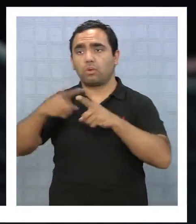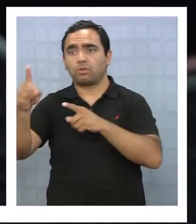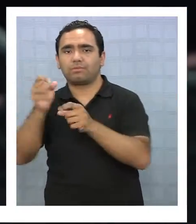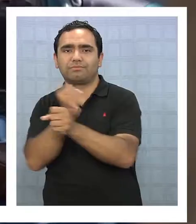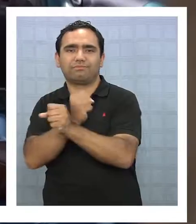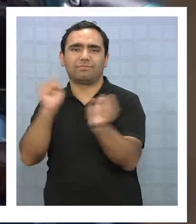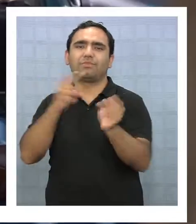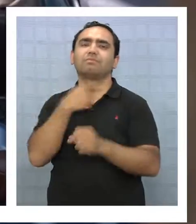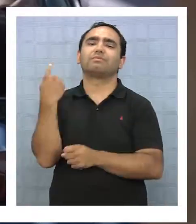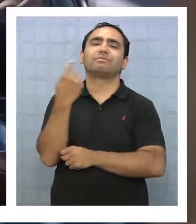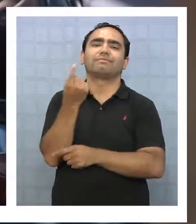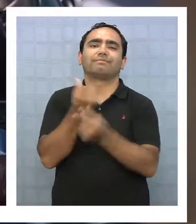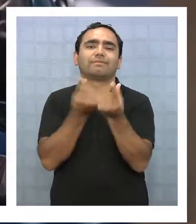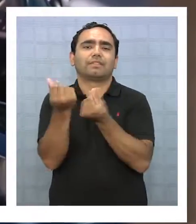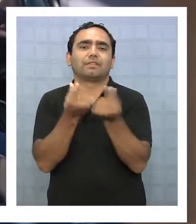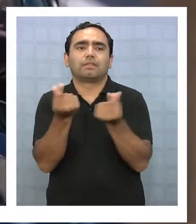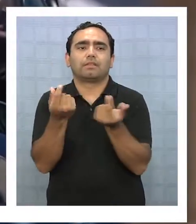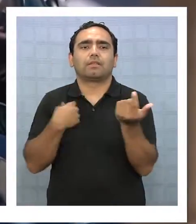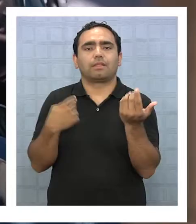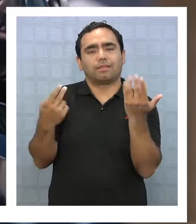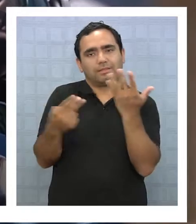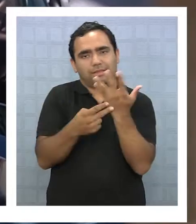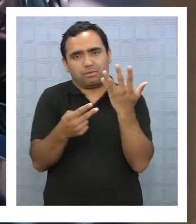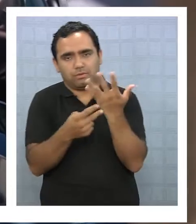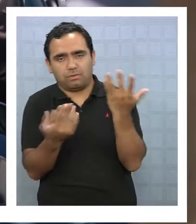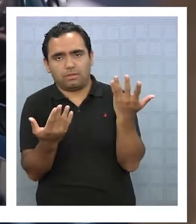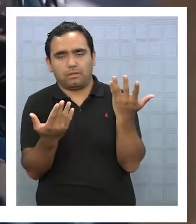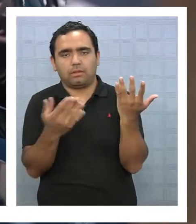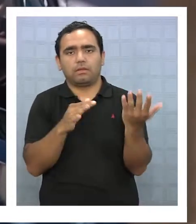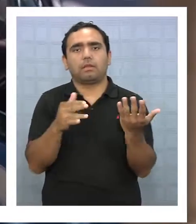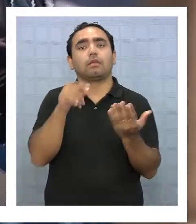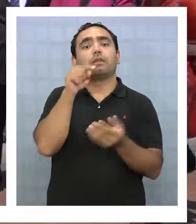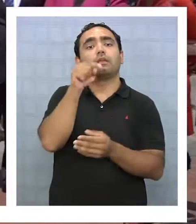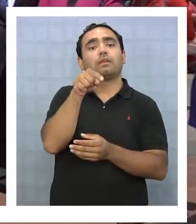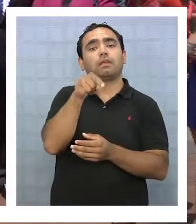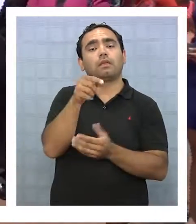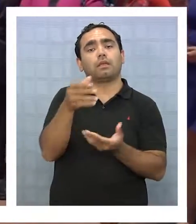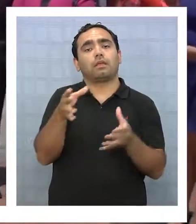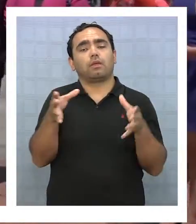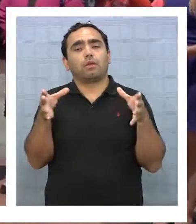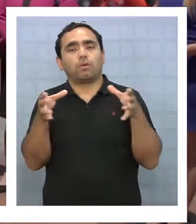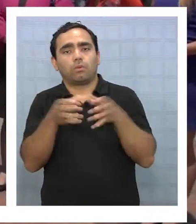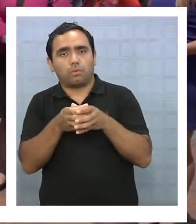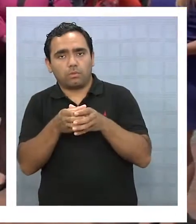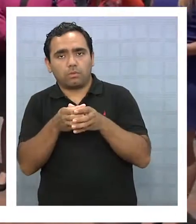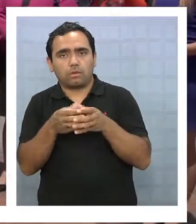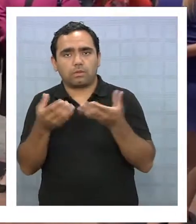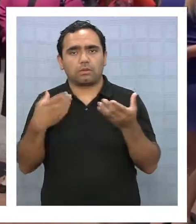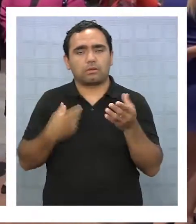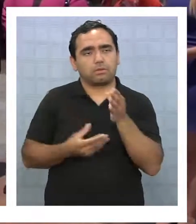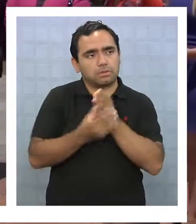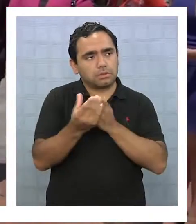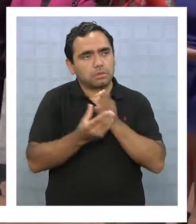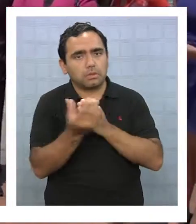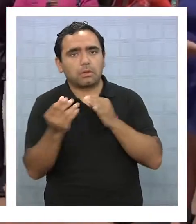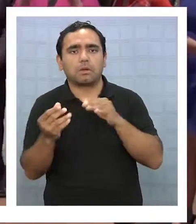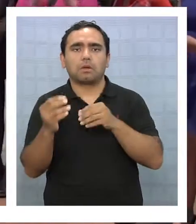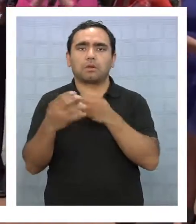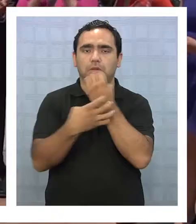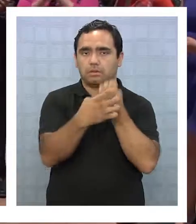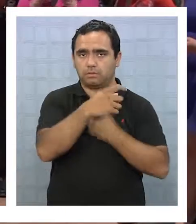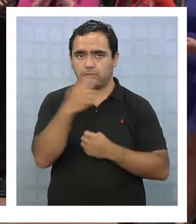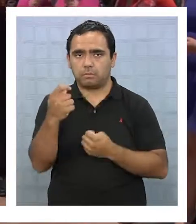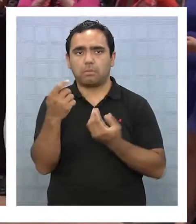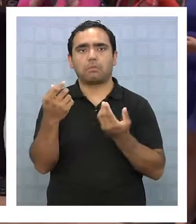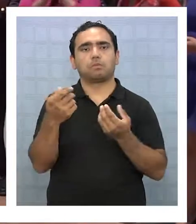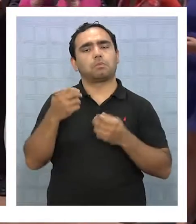recursos o de aparatos tecnológicos que se lo permitan. Es por eso que desde el Consejo Regional valoran esta inversión de cerca de 200 millones de